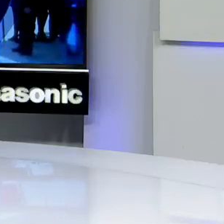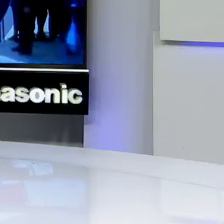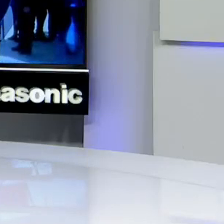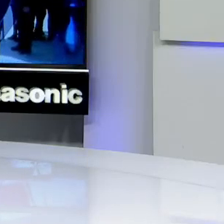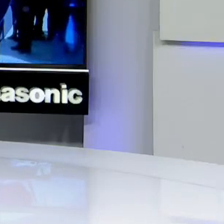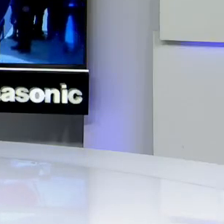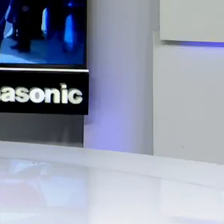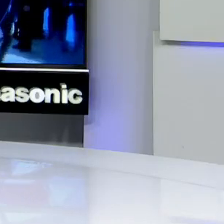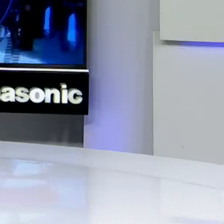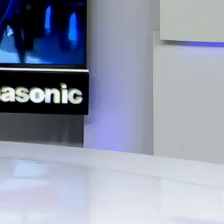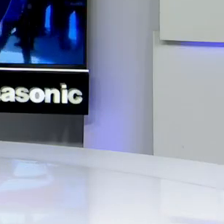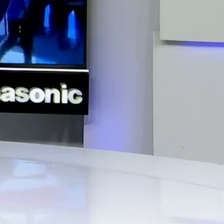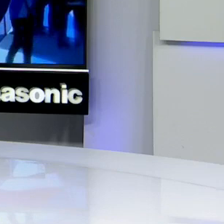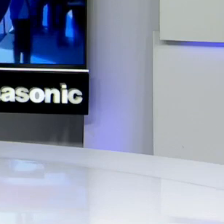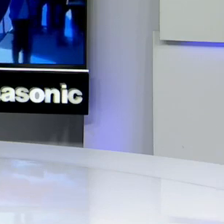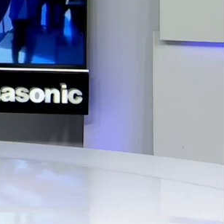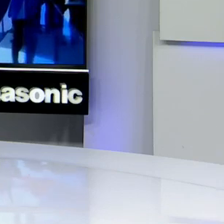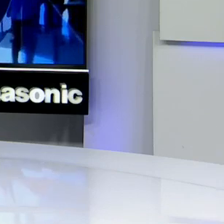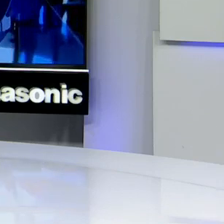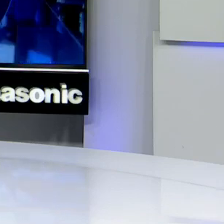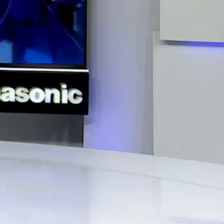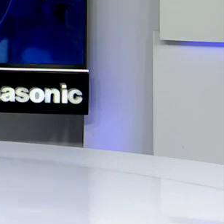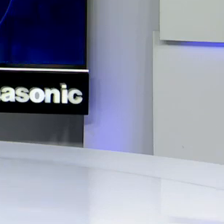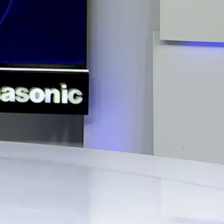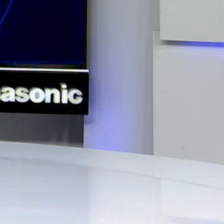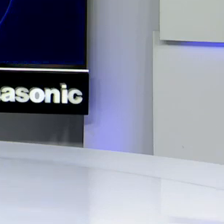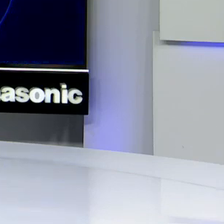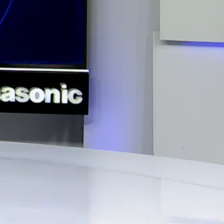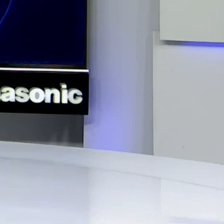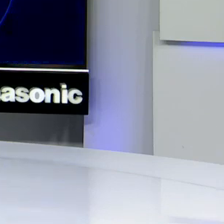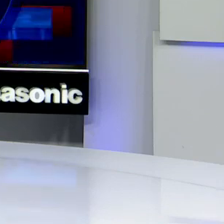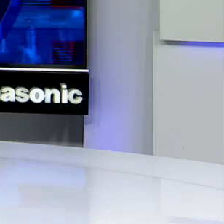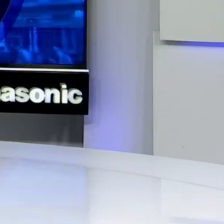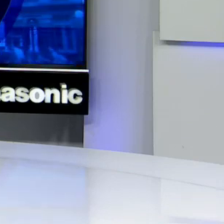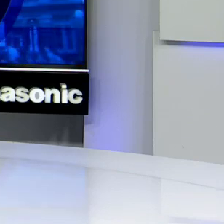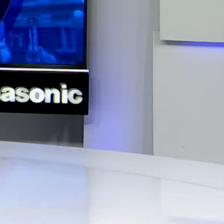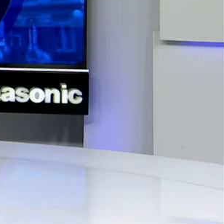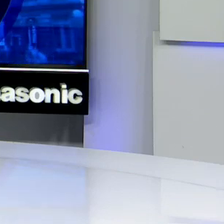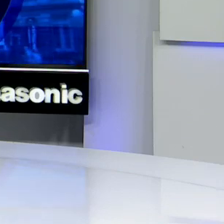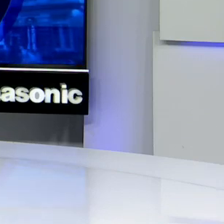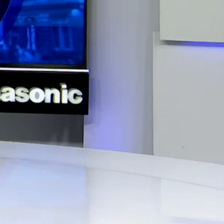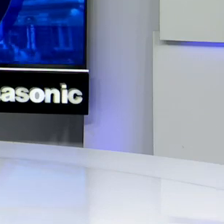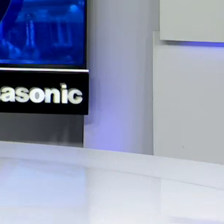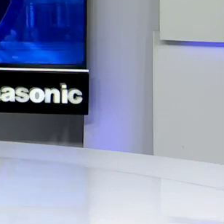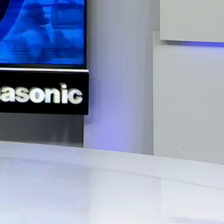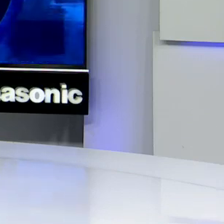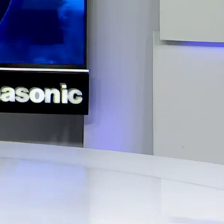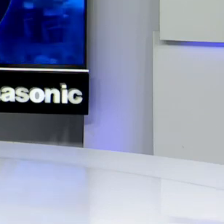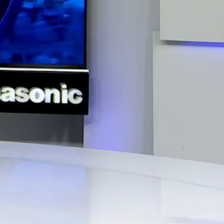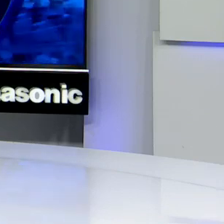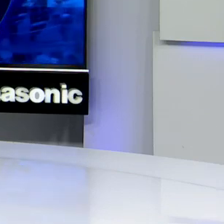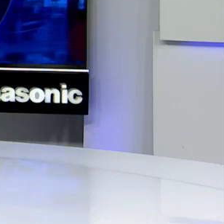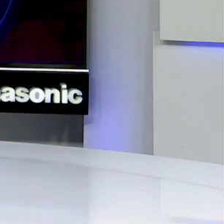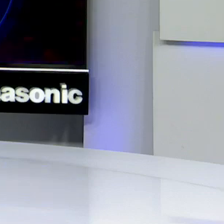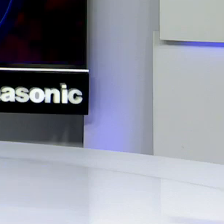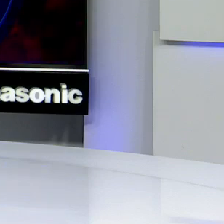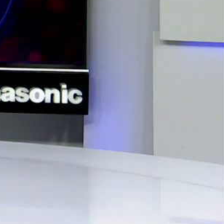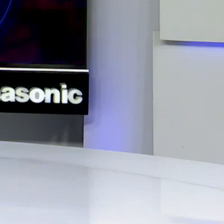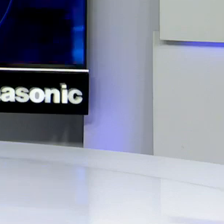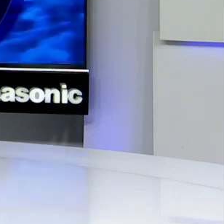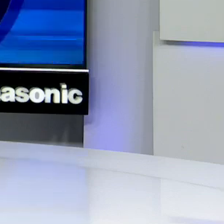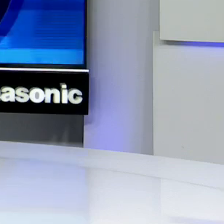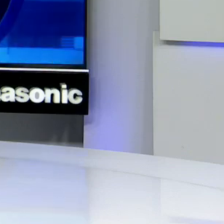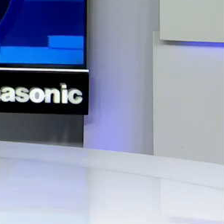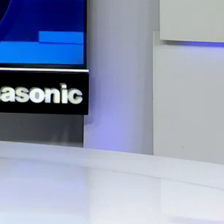Punta Arena, Limón y San José siguen siendo las zonas prioritarias de Costa Rica Segura Plus, según el ministro de Seguridad, la rivalidad entre